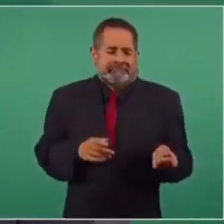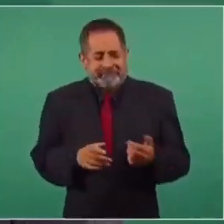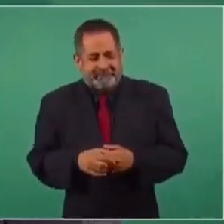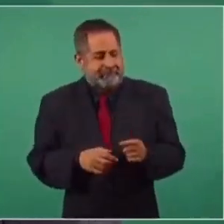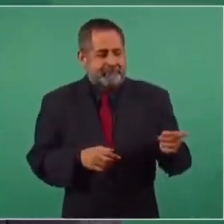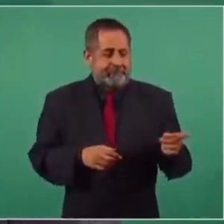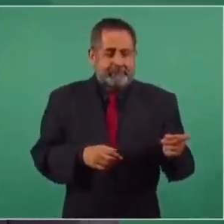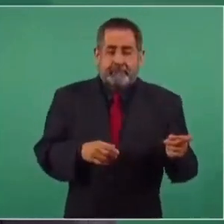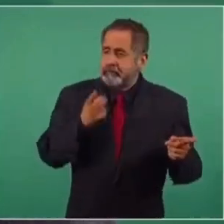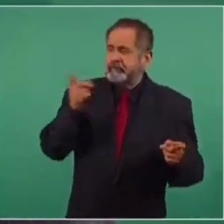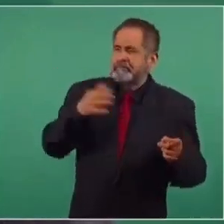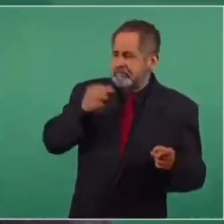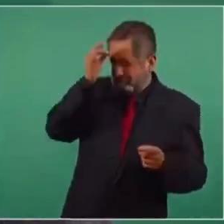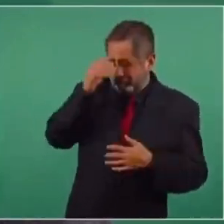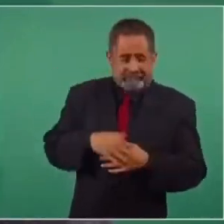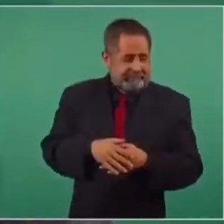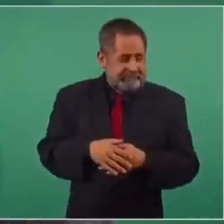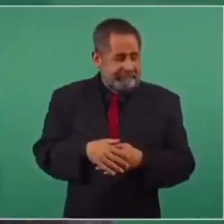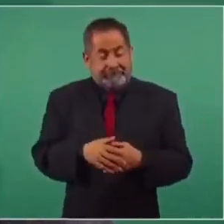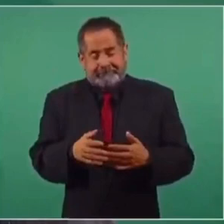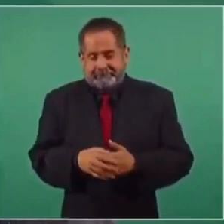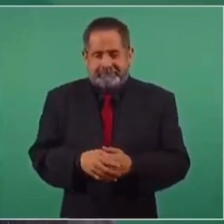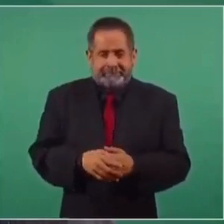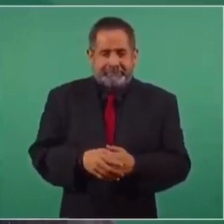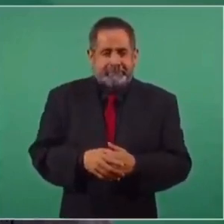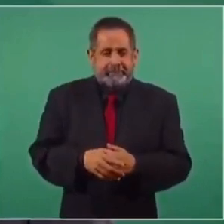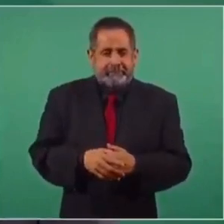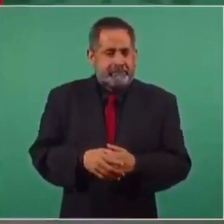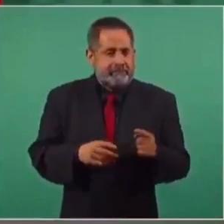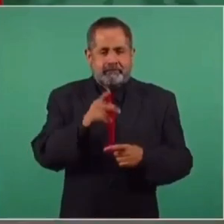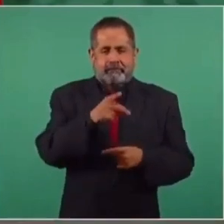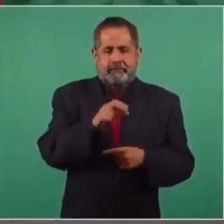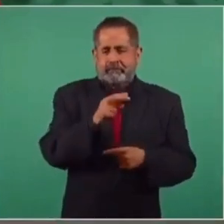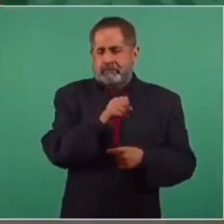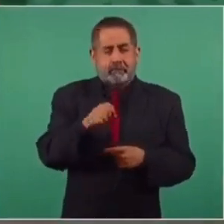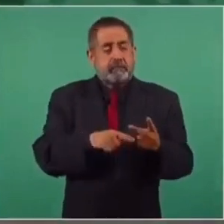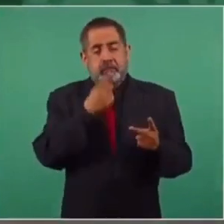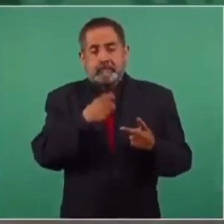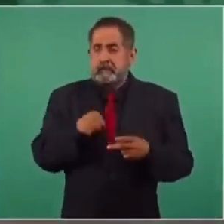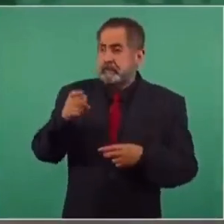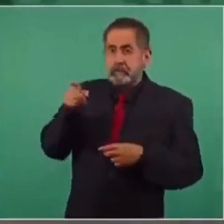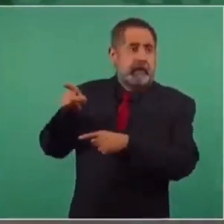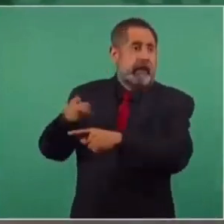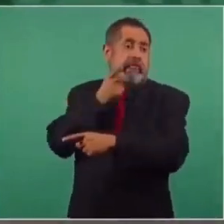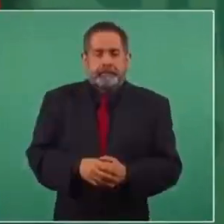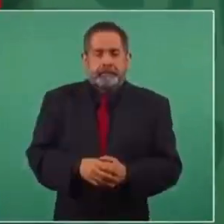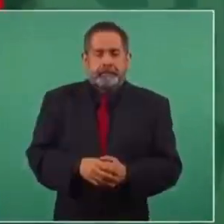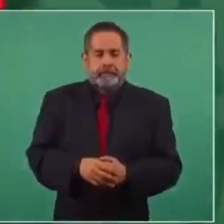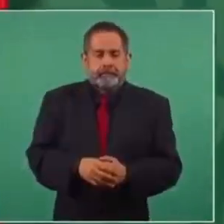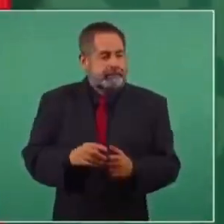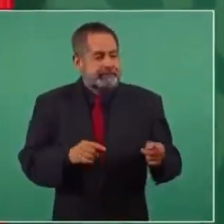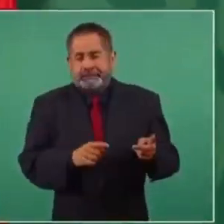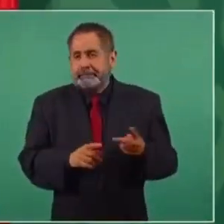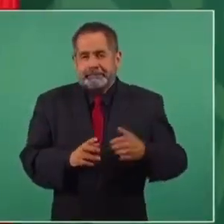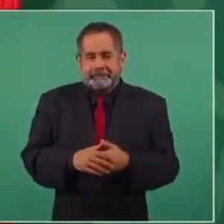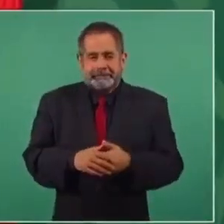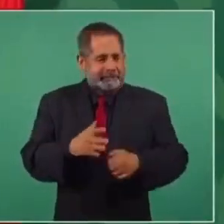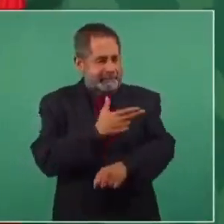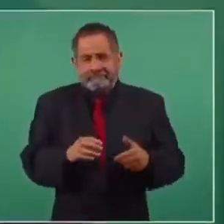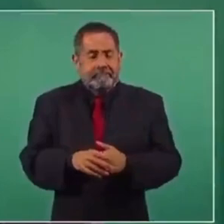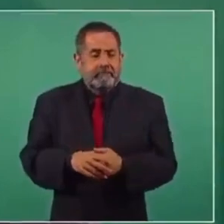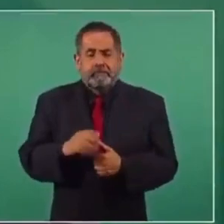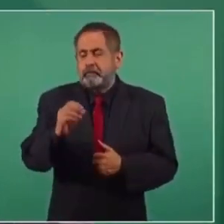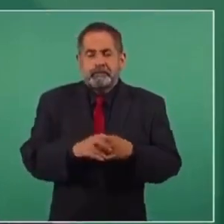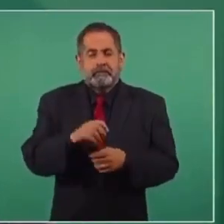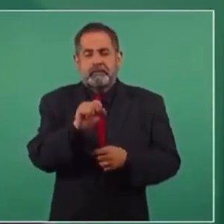estoy tonto. Apúntele bien. O Krause me inventa frases. Un acto de deshonestidad